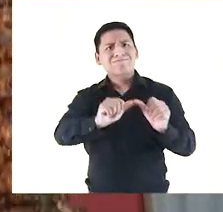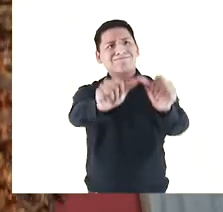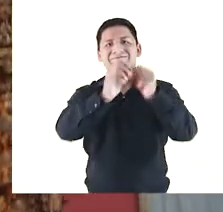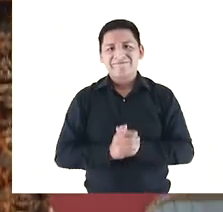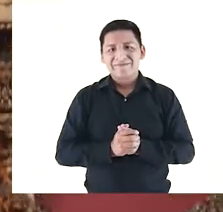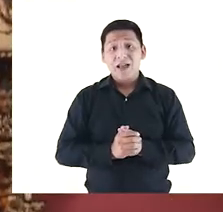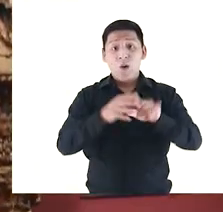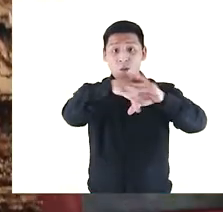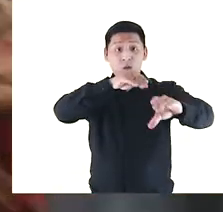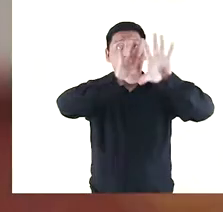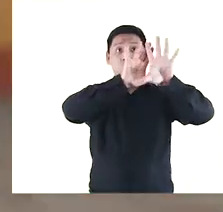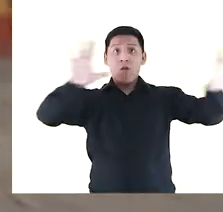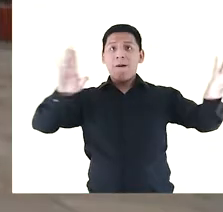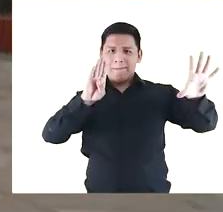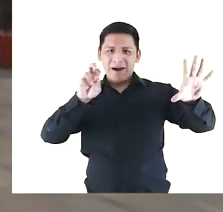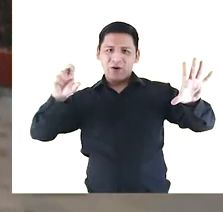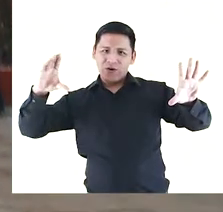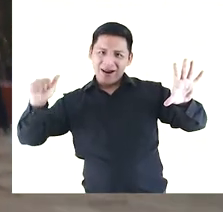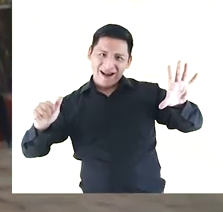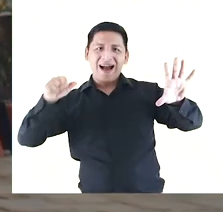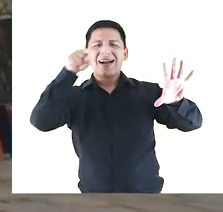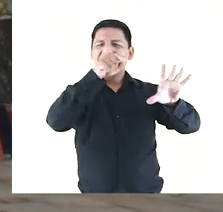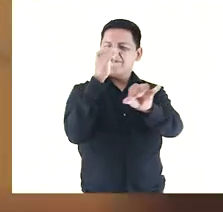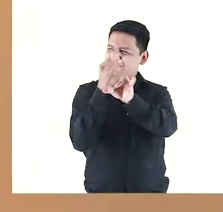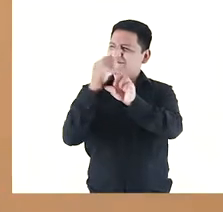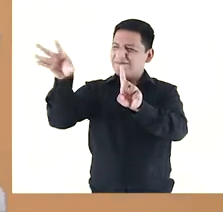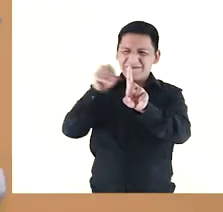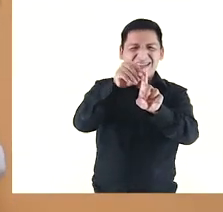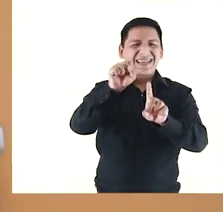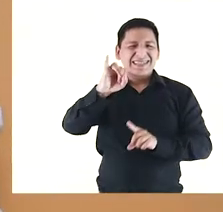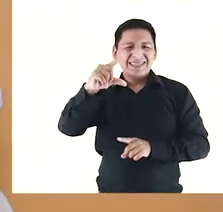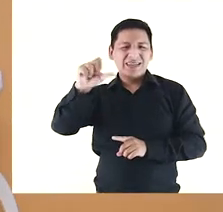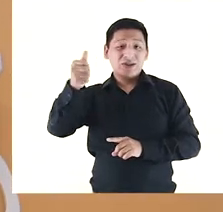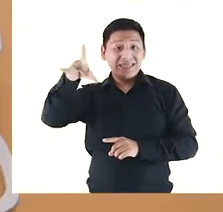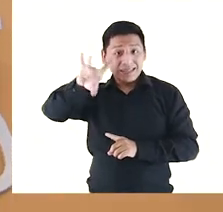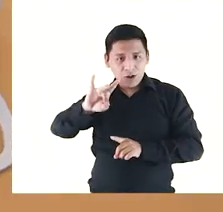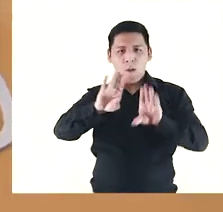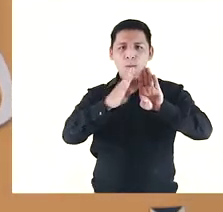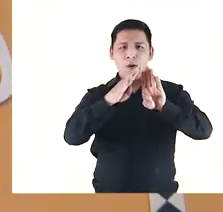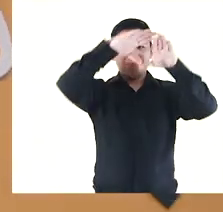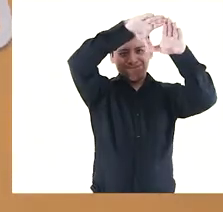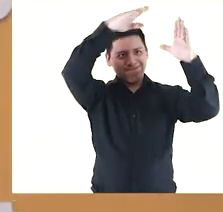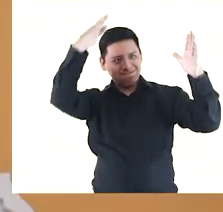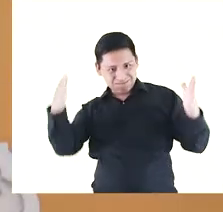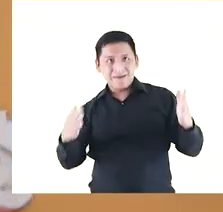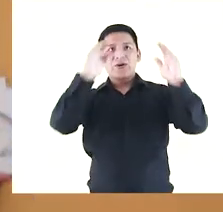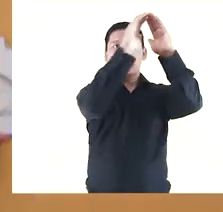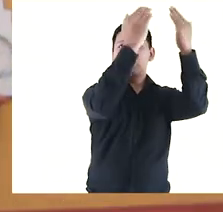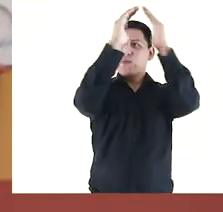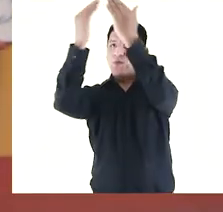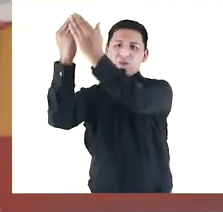contrastes cambios estílicos. Por fuera su fachada, también barroca, es del estilo de pequeñas iglesias de principios del siglo